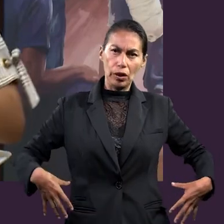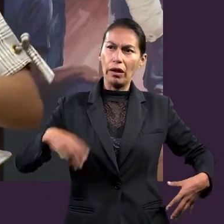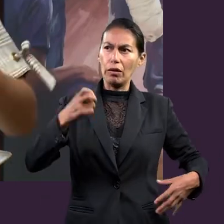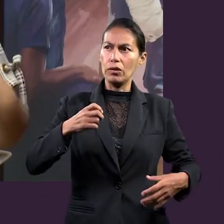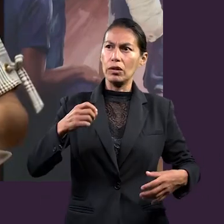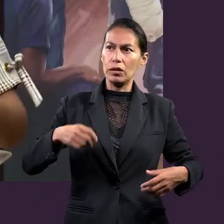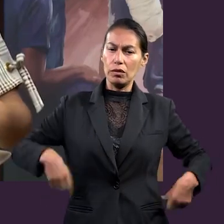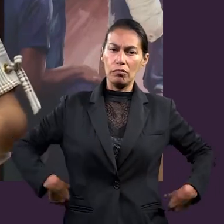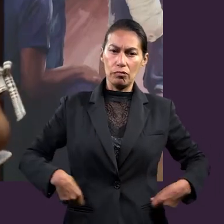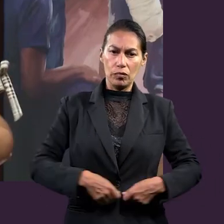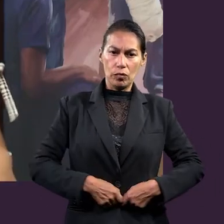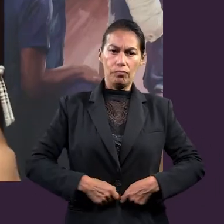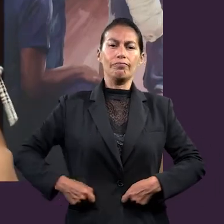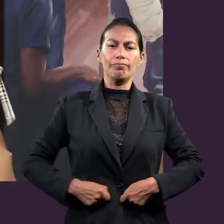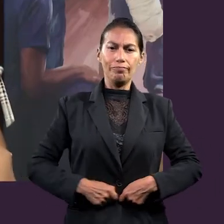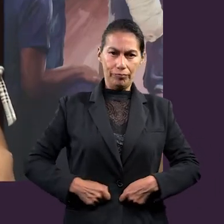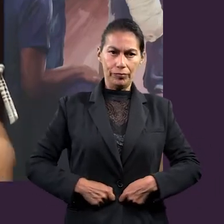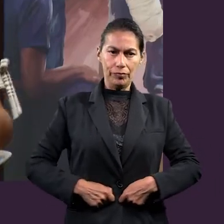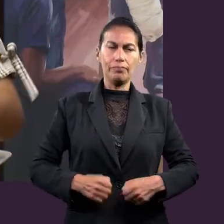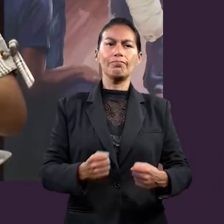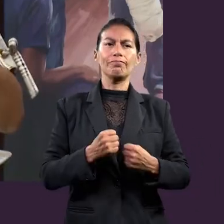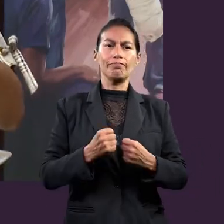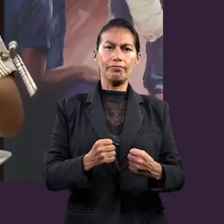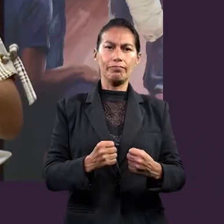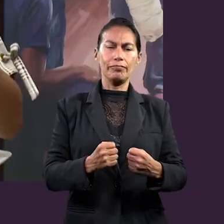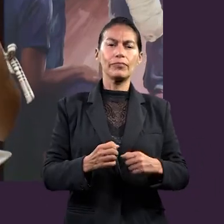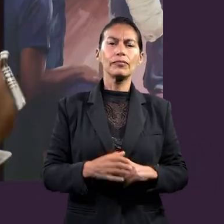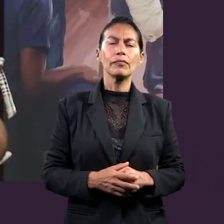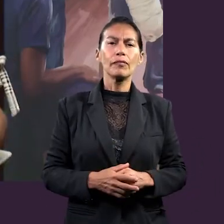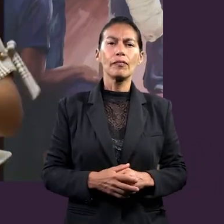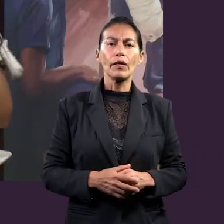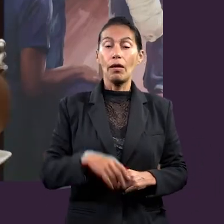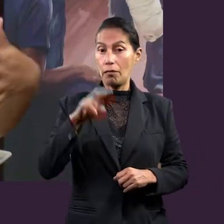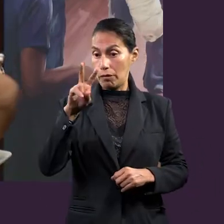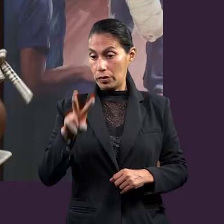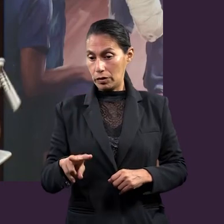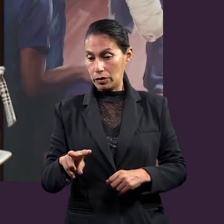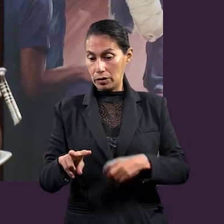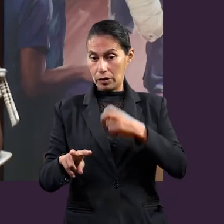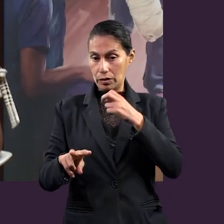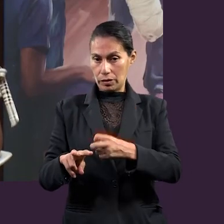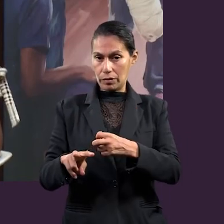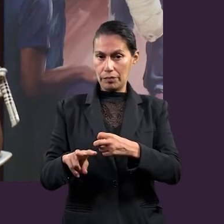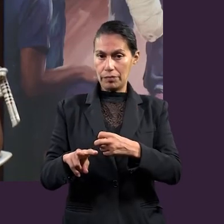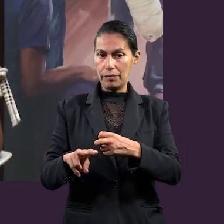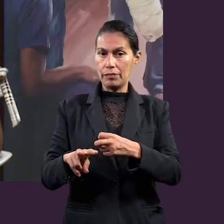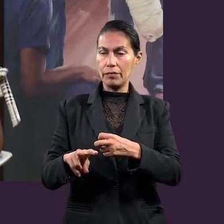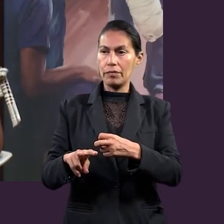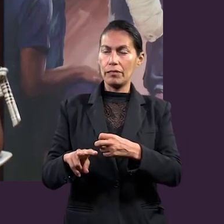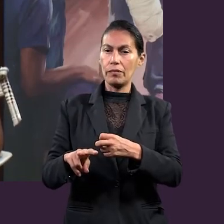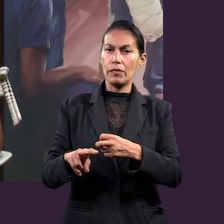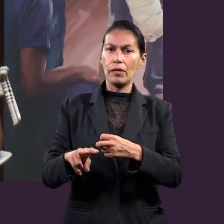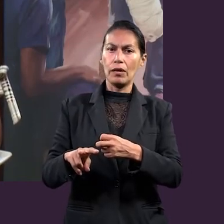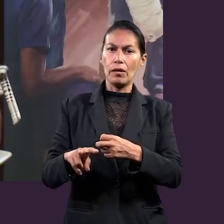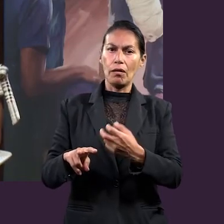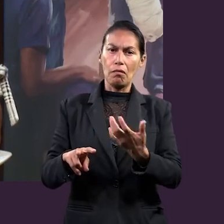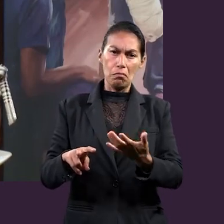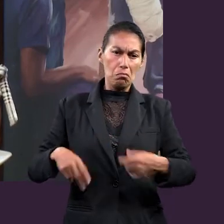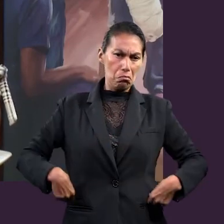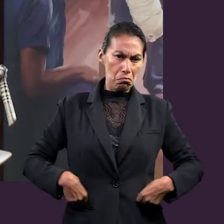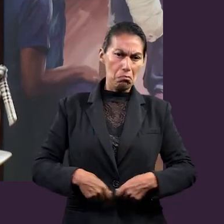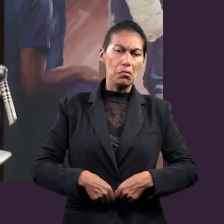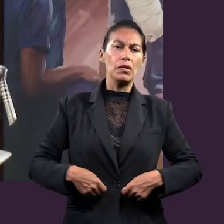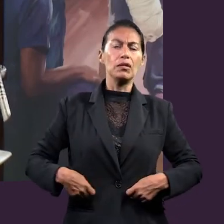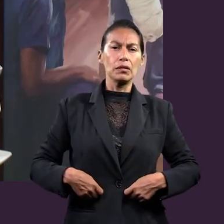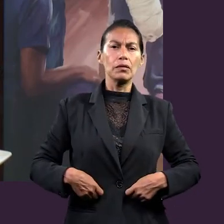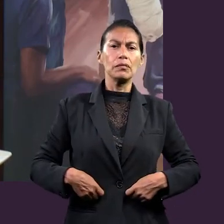cinturón, ya que sus vestiduras eran como muy holgadas. Y eso, pues, da firmeza, seguridad de lo que están usando. En este caso, la verdad,